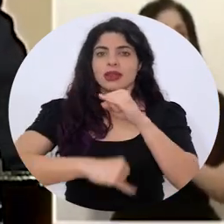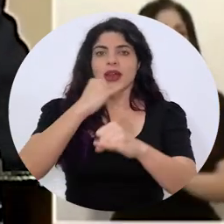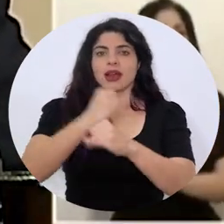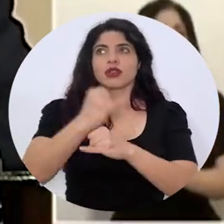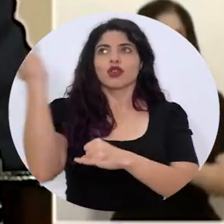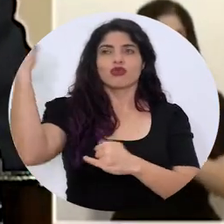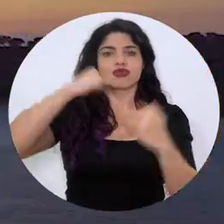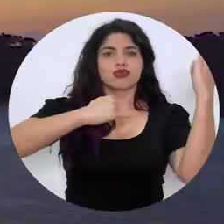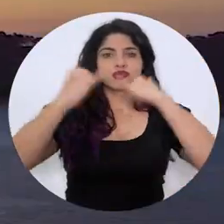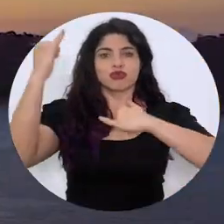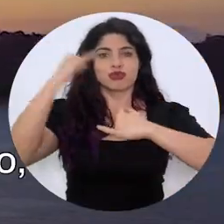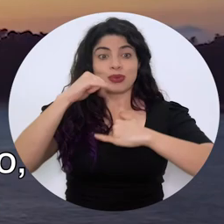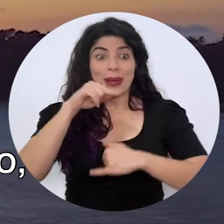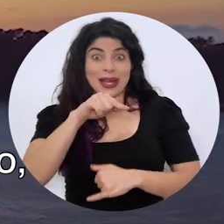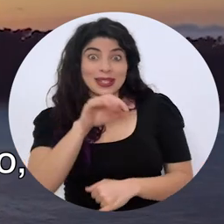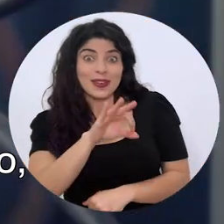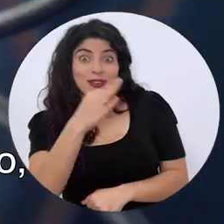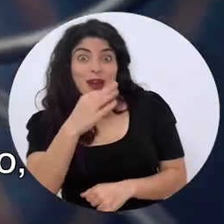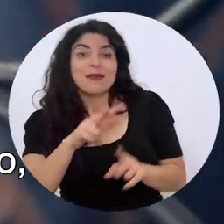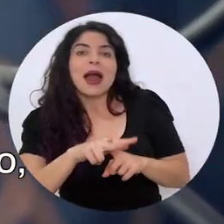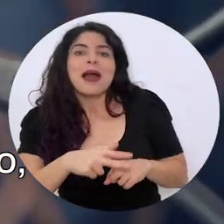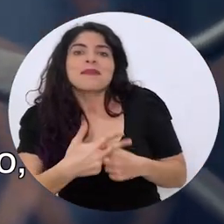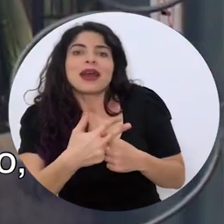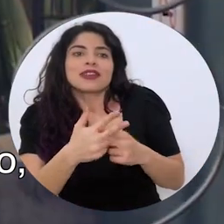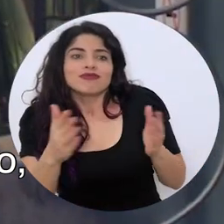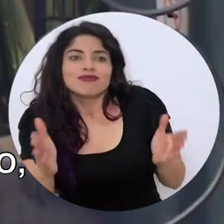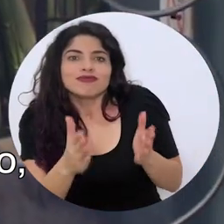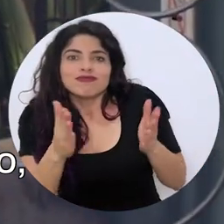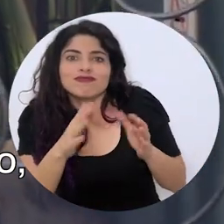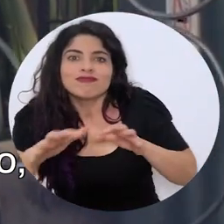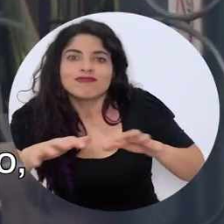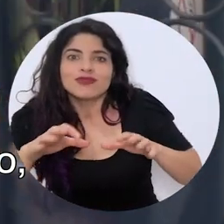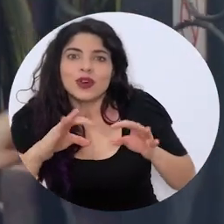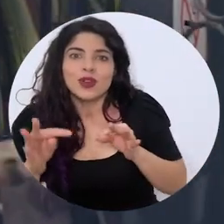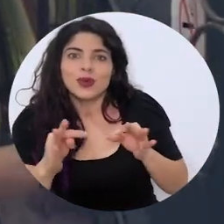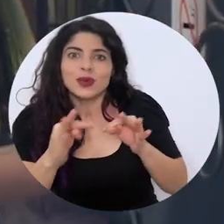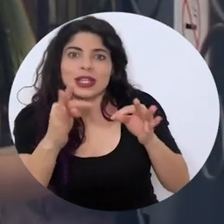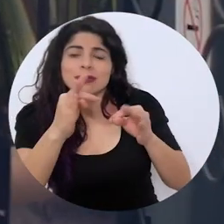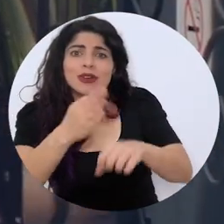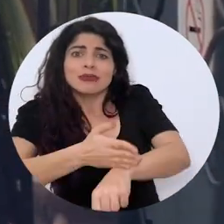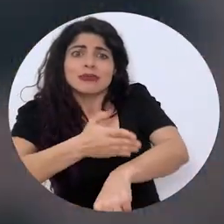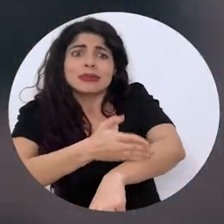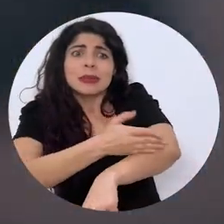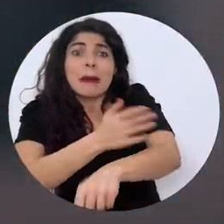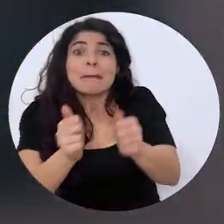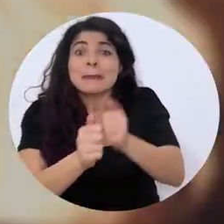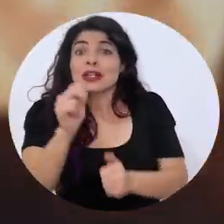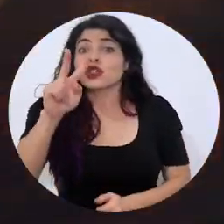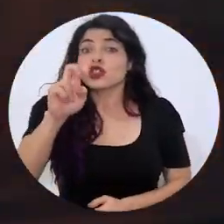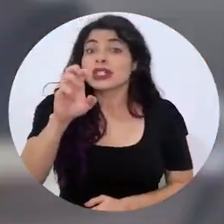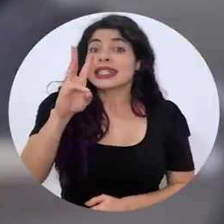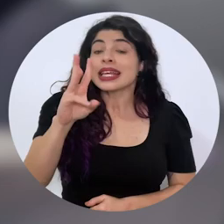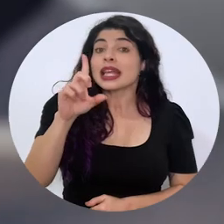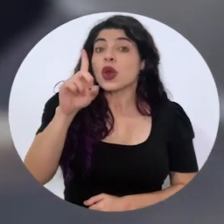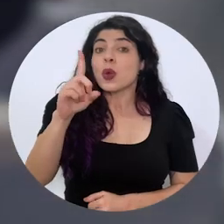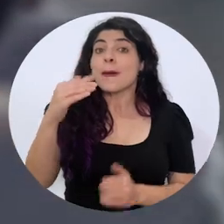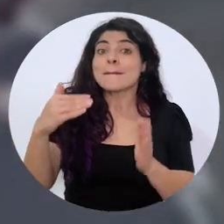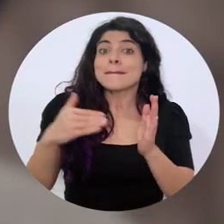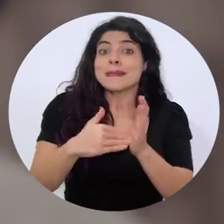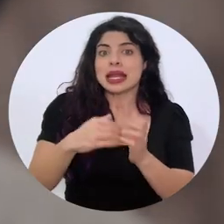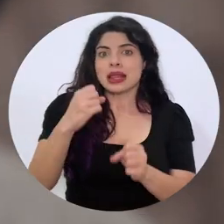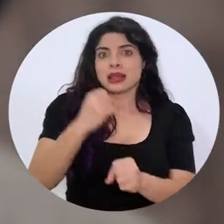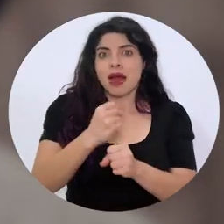internacionales. Así iniciamos la reactivación del sector turismo y la recuperación de más de 261.000